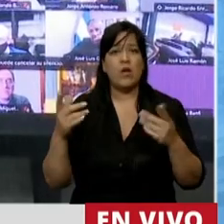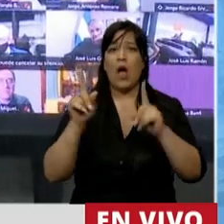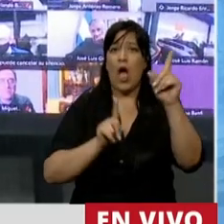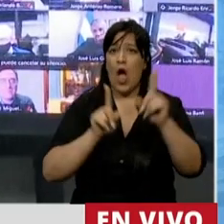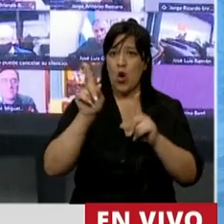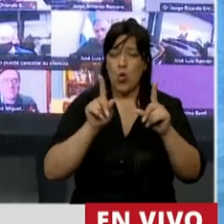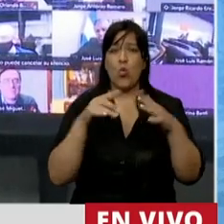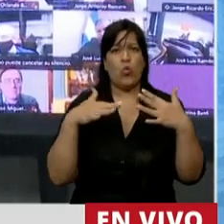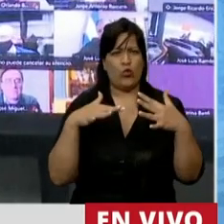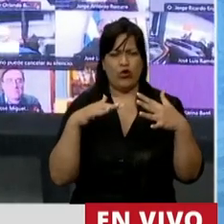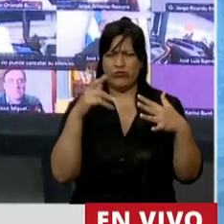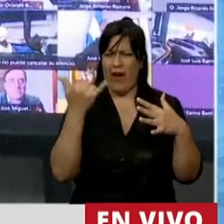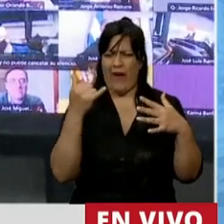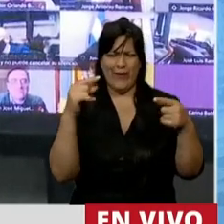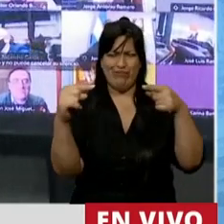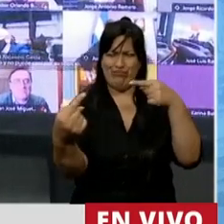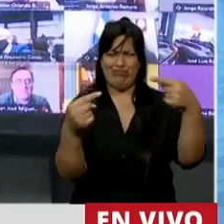bastante contradictorios.